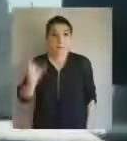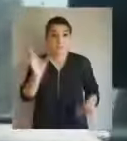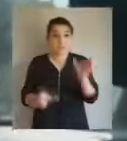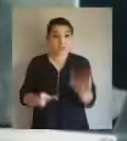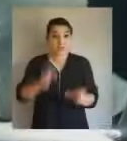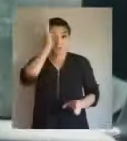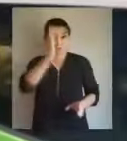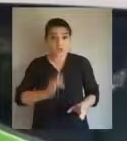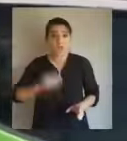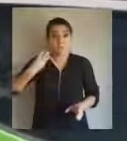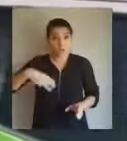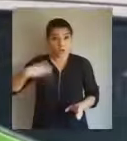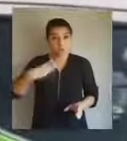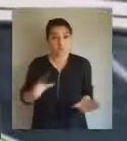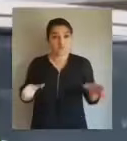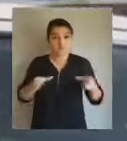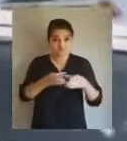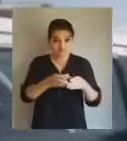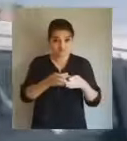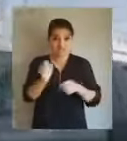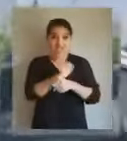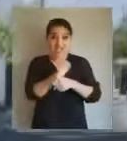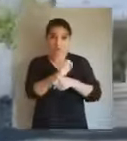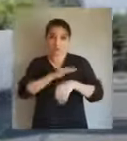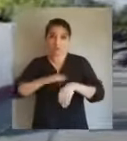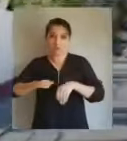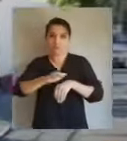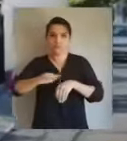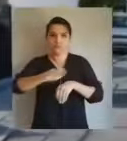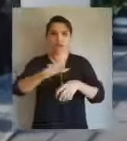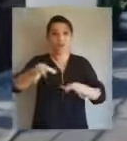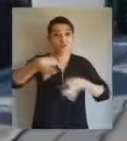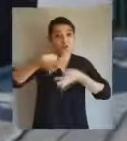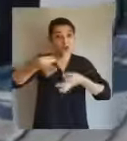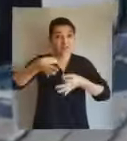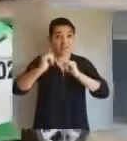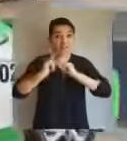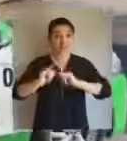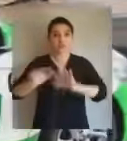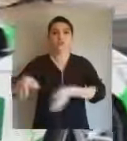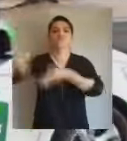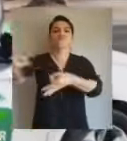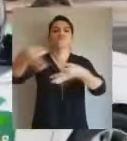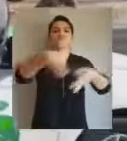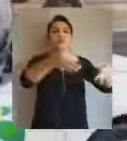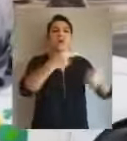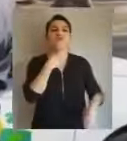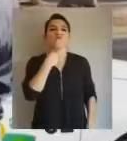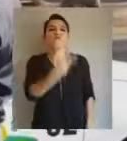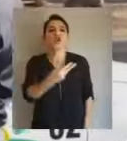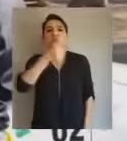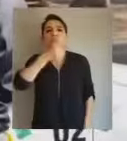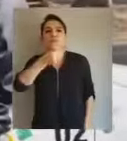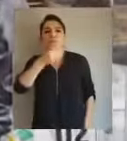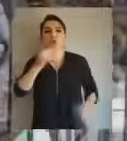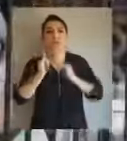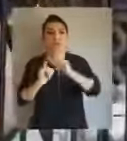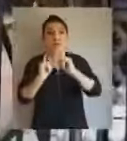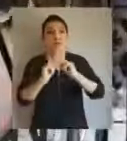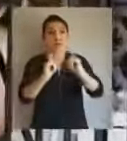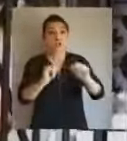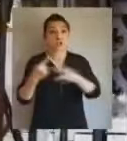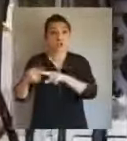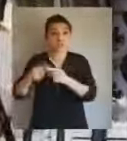Equipos municipales de Peñavecino realizan entrega de volantes y perifoneo en distintos sectores de la comuna para prevenir